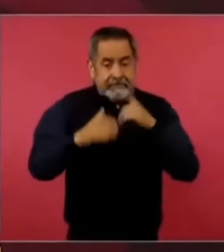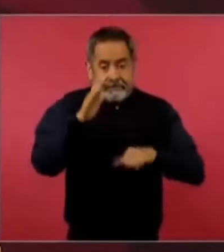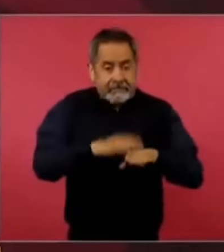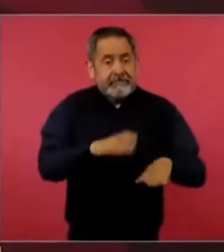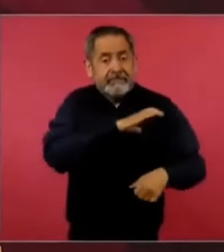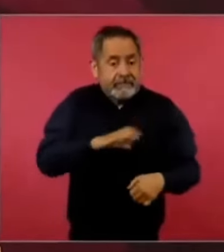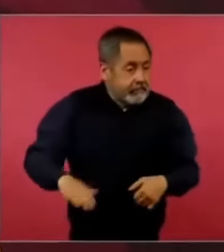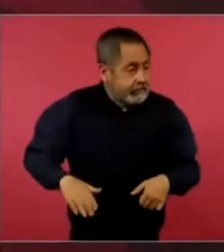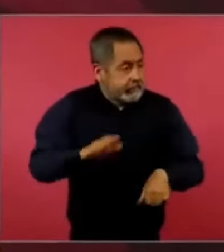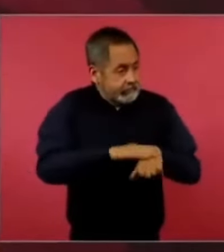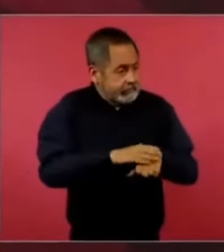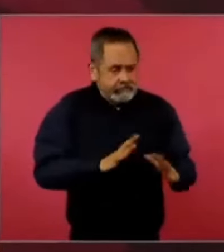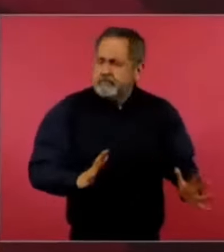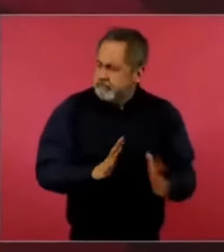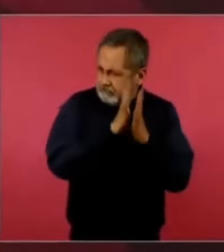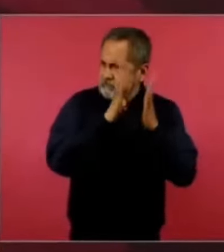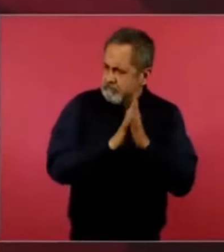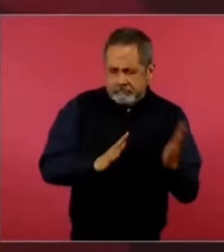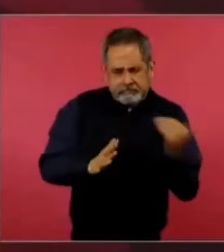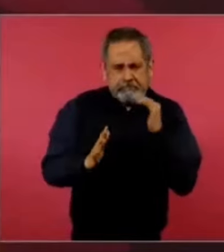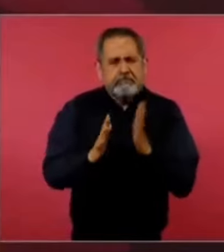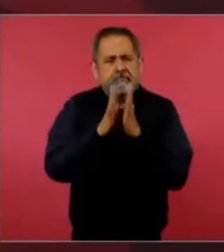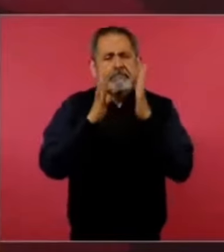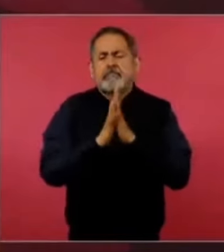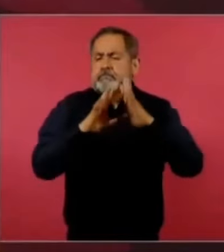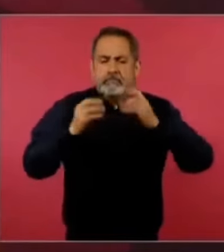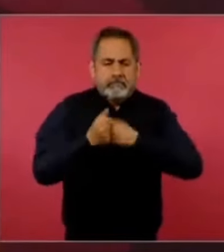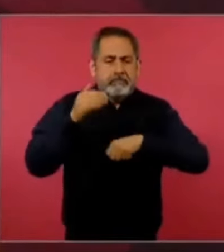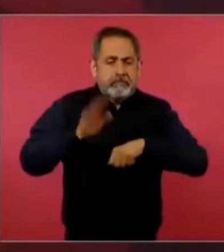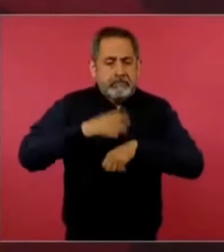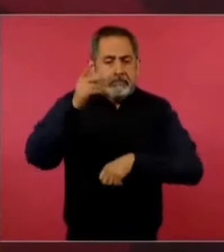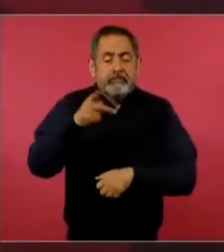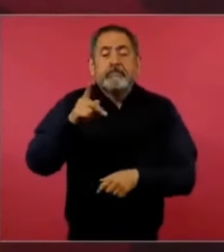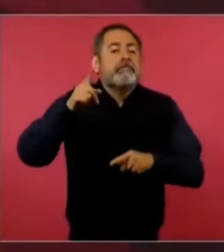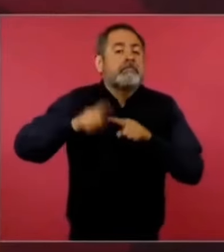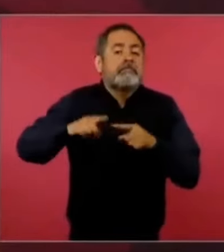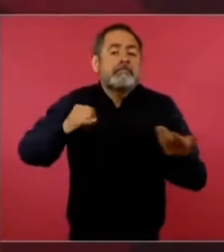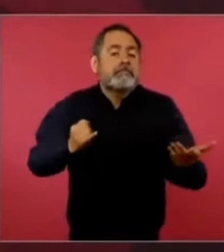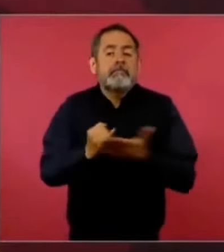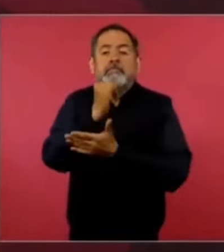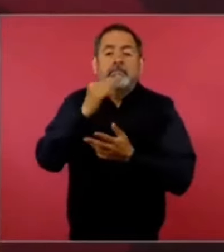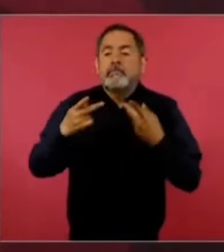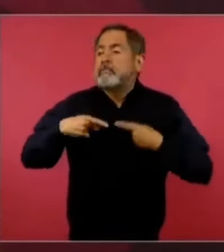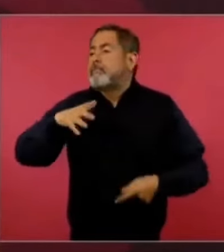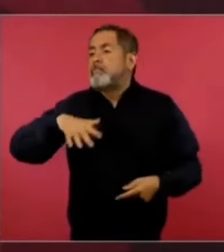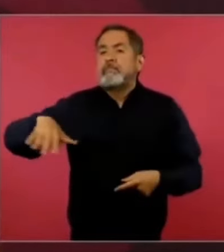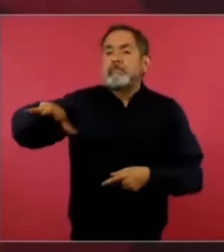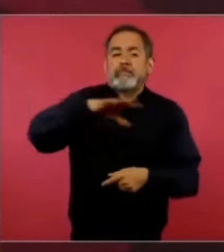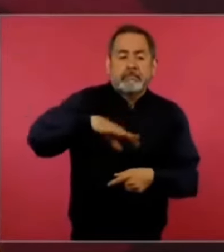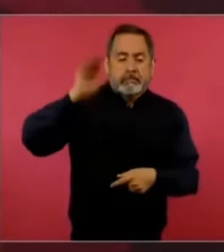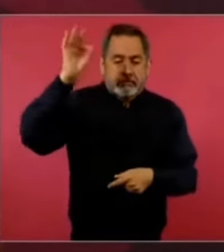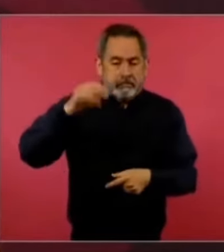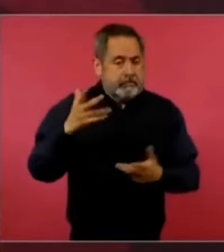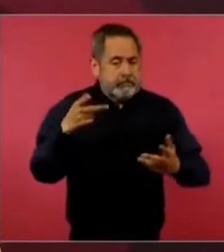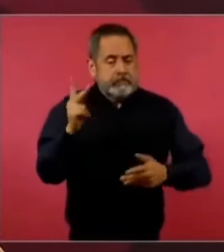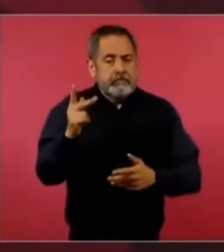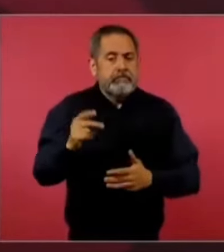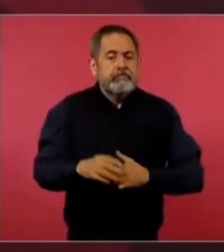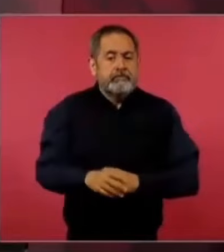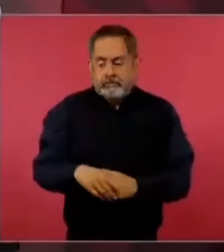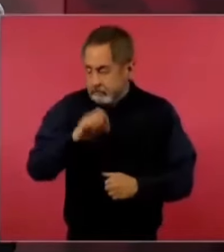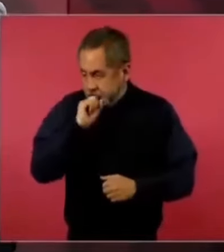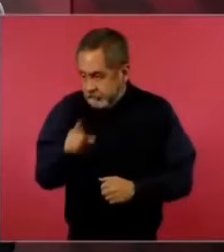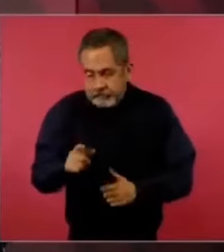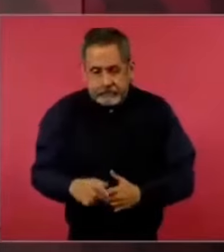que participen más candidatos, pero que los elija el pueblo. Y lo otro también,